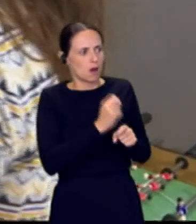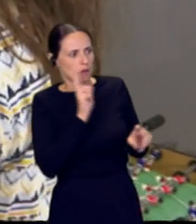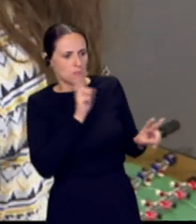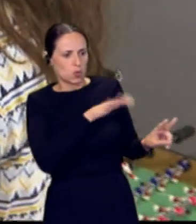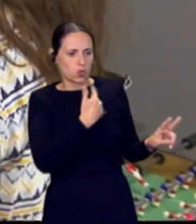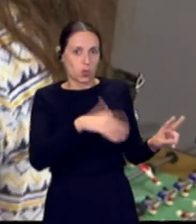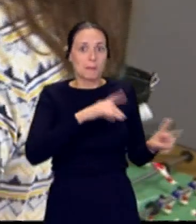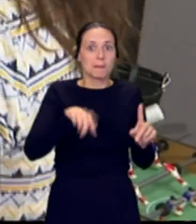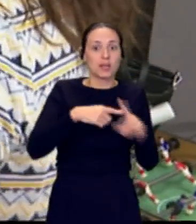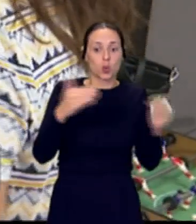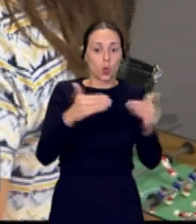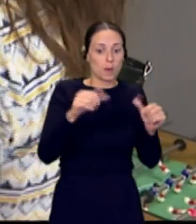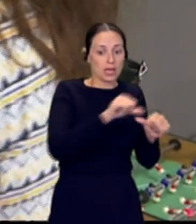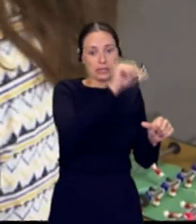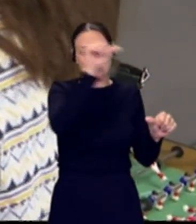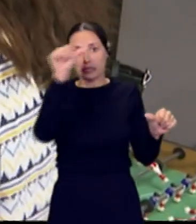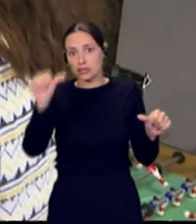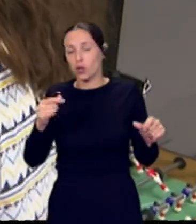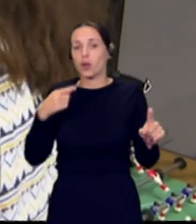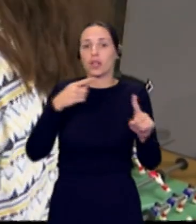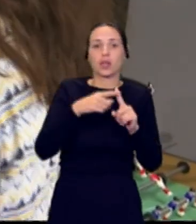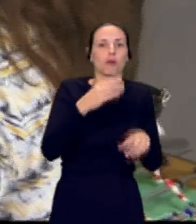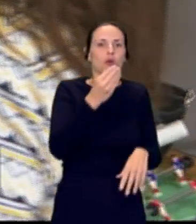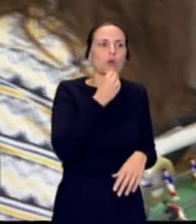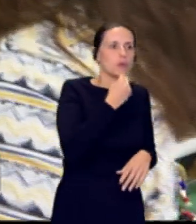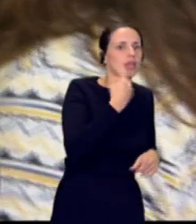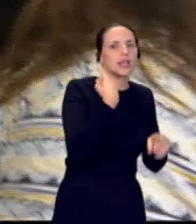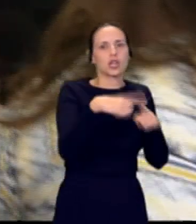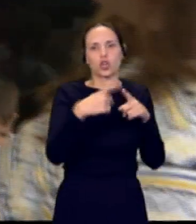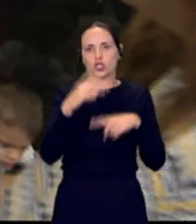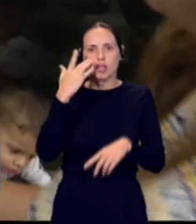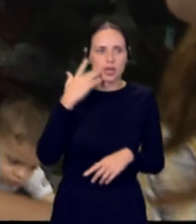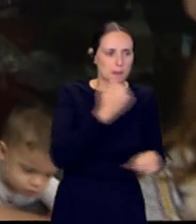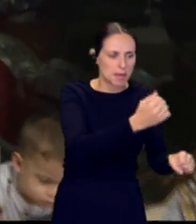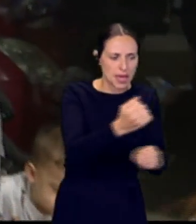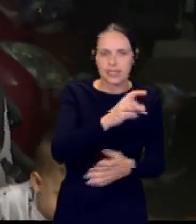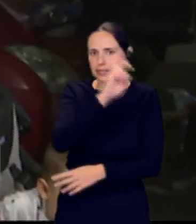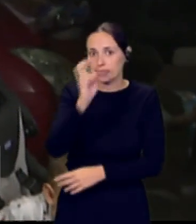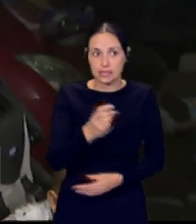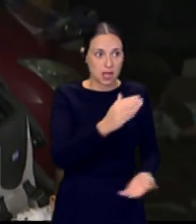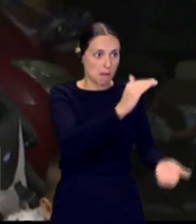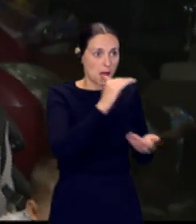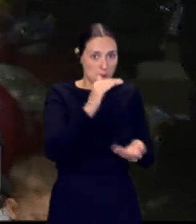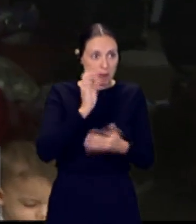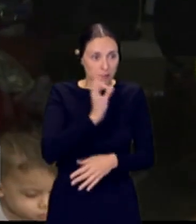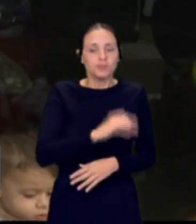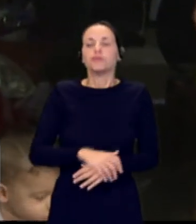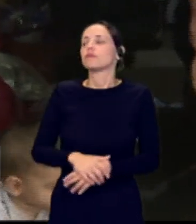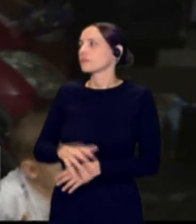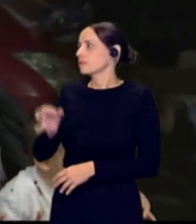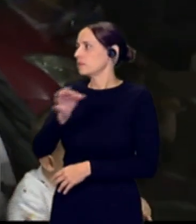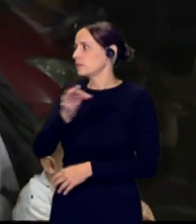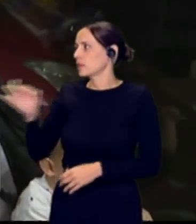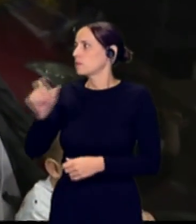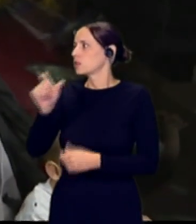jueves para aportar alimentos, productos de limpieza, todo, ¿no? Correcto. Sí, la verdad que los vecinos de la zona y el pueblo más